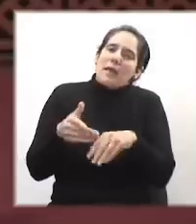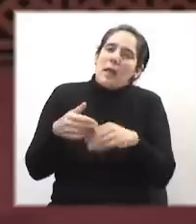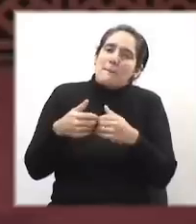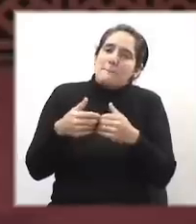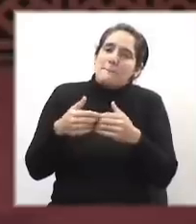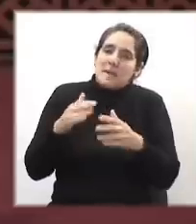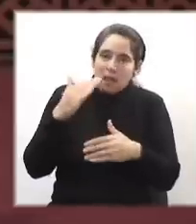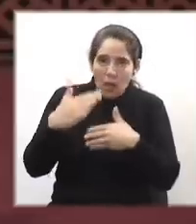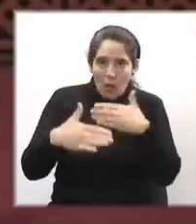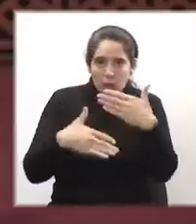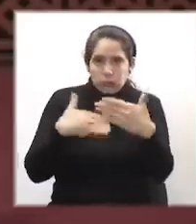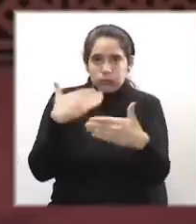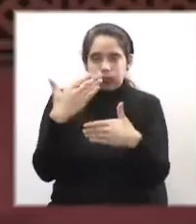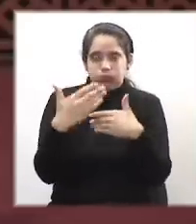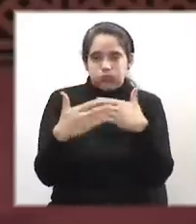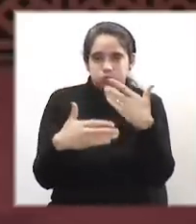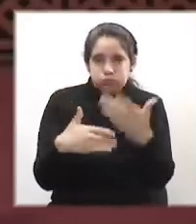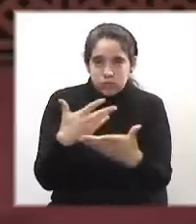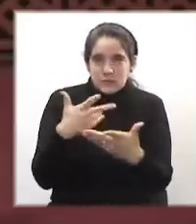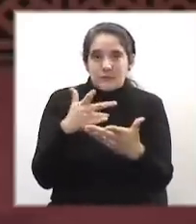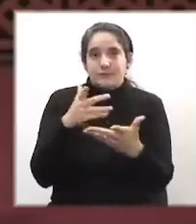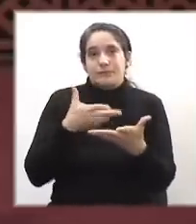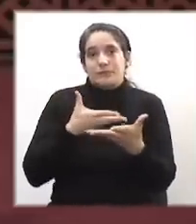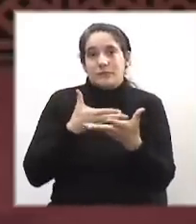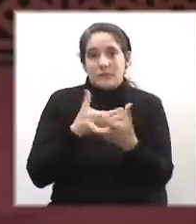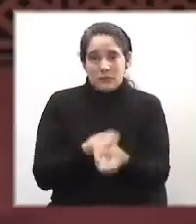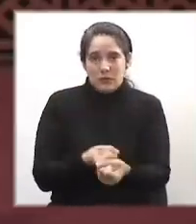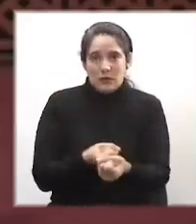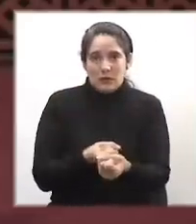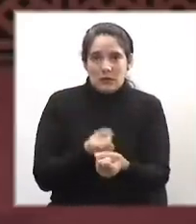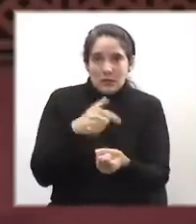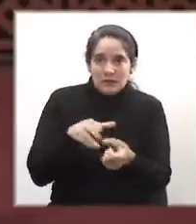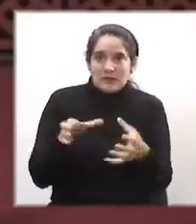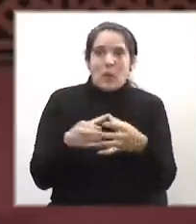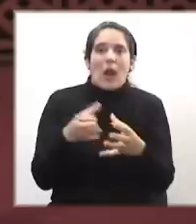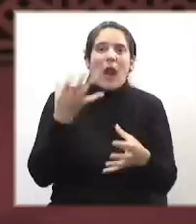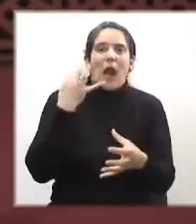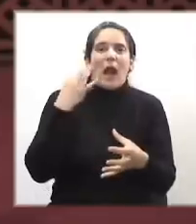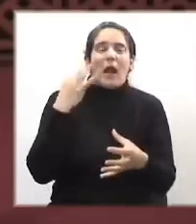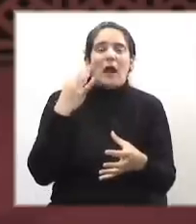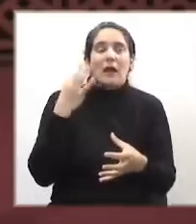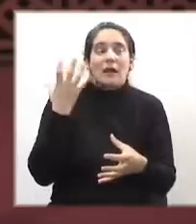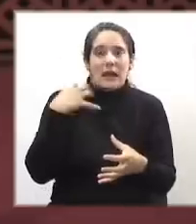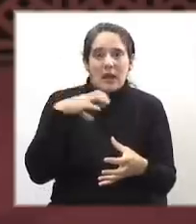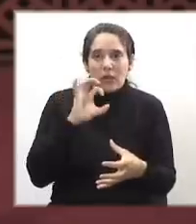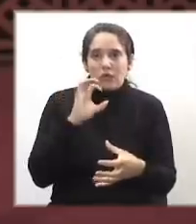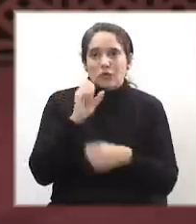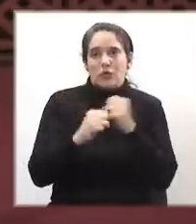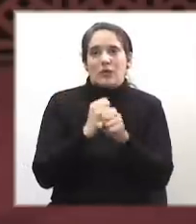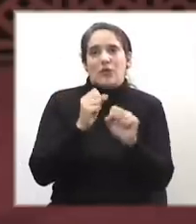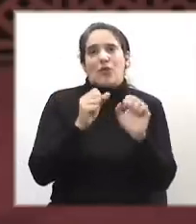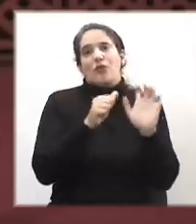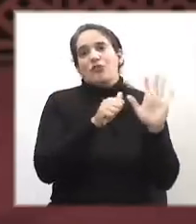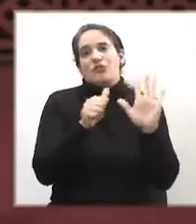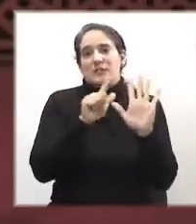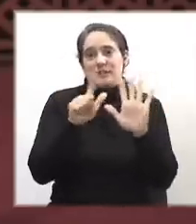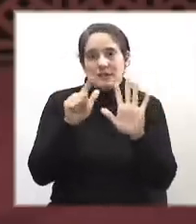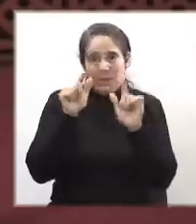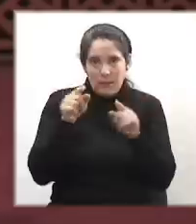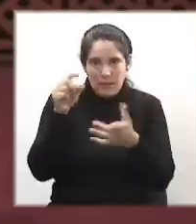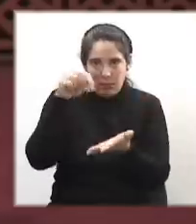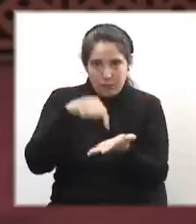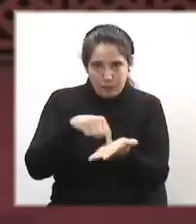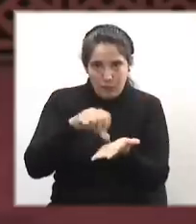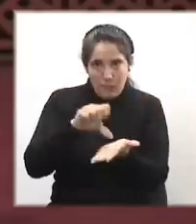Organización Latinoamericana de Solidaridad, que se reúne en agosto de 1967, en La Habana